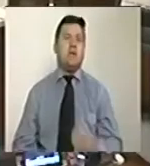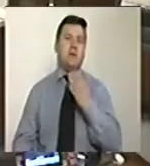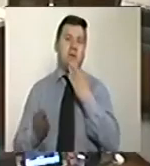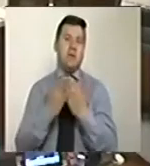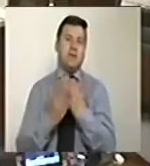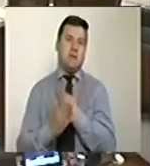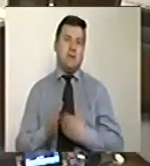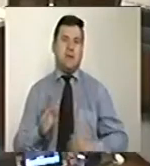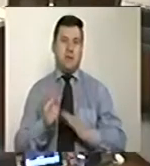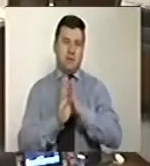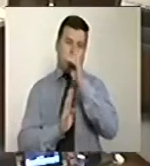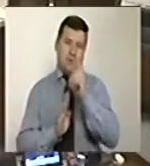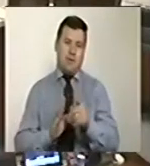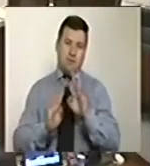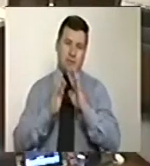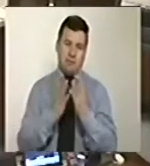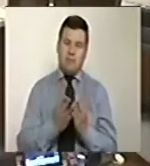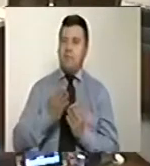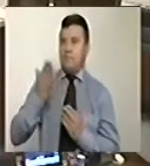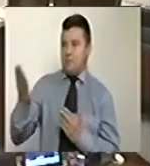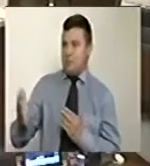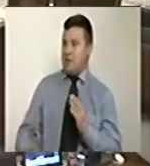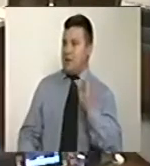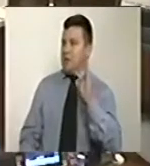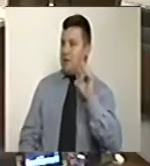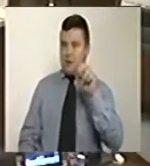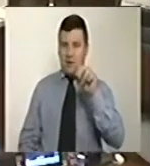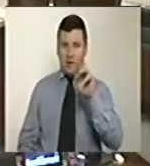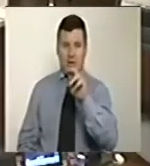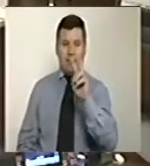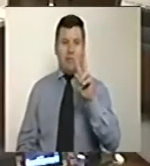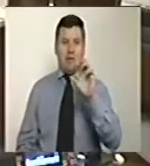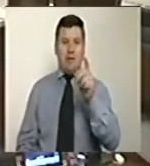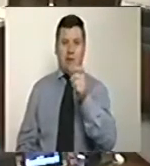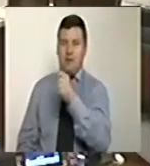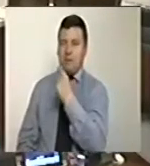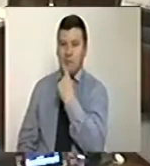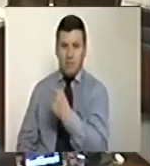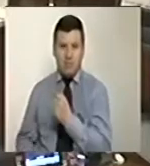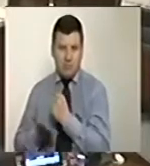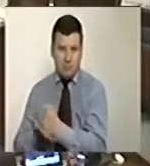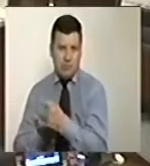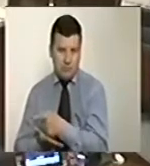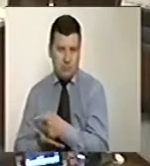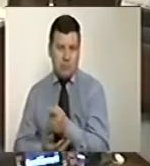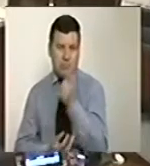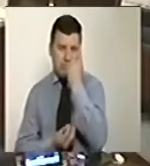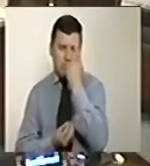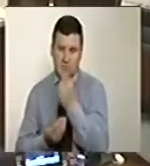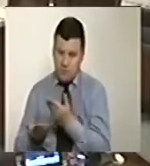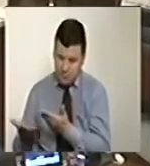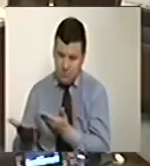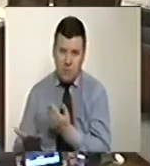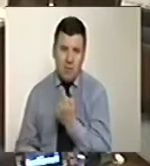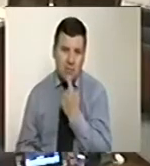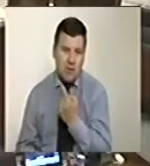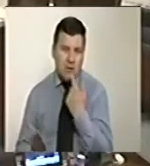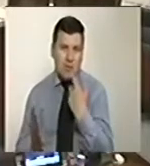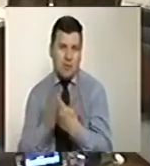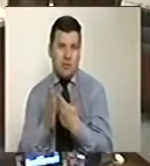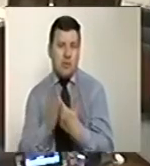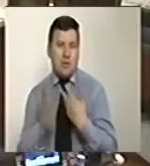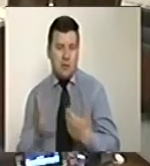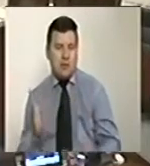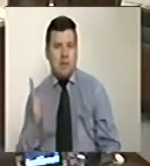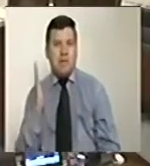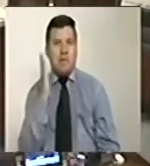Presidente, me ha pedido la senadora Tania Vega de plazas que le colaboremos aquí en la bancada con una constancia que ella